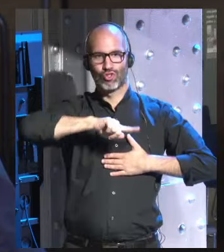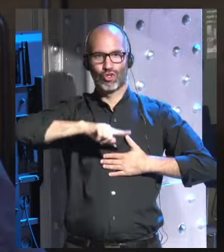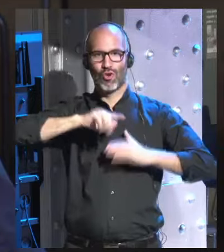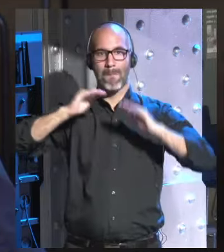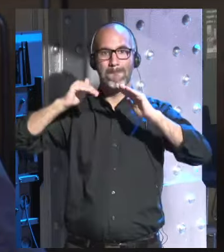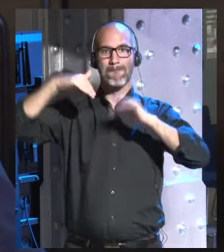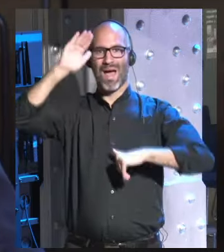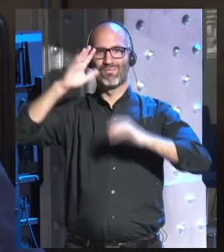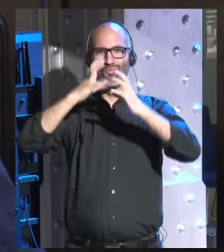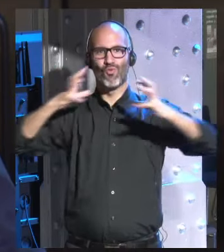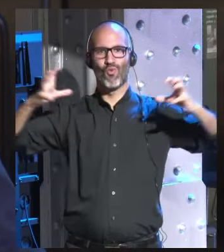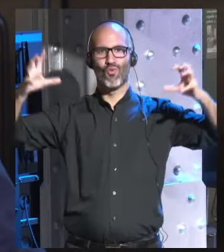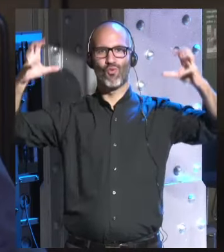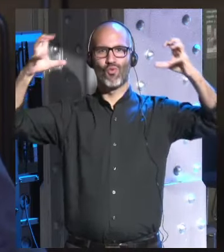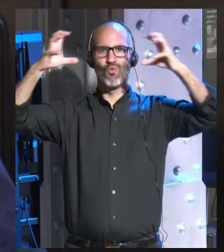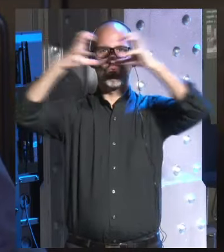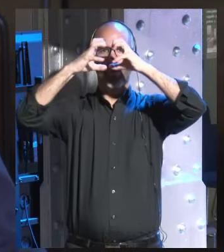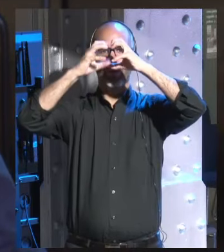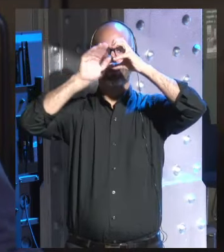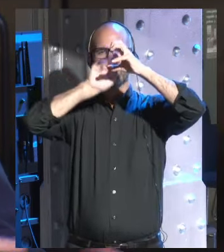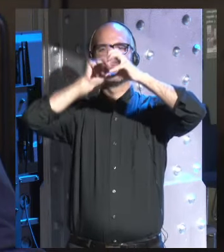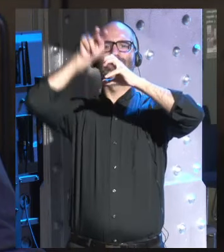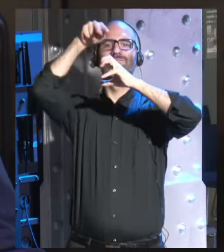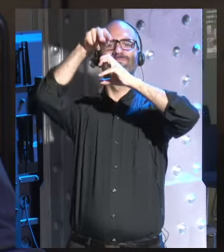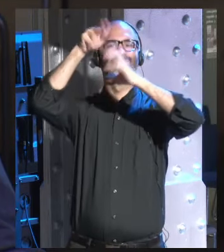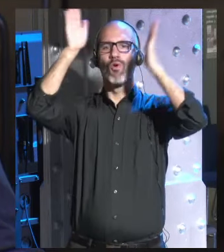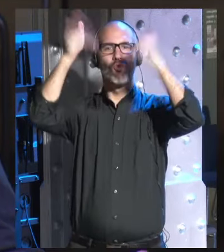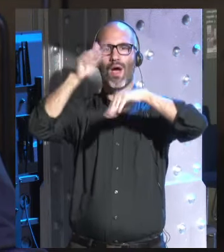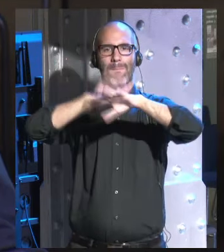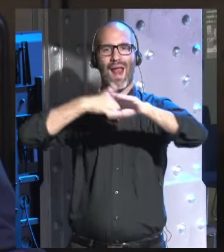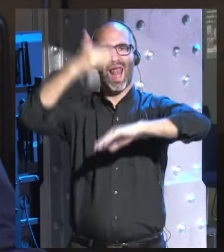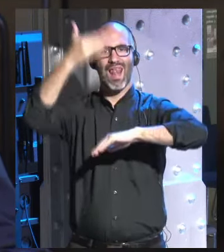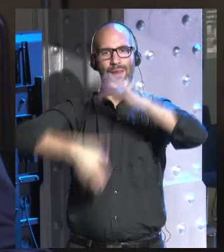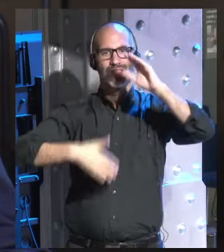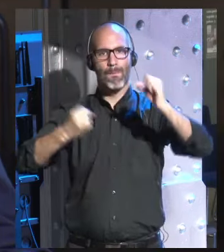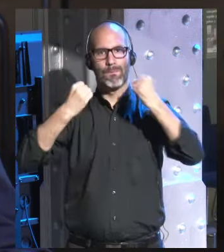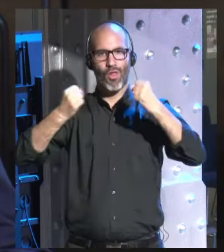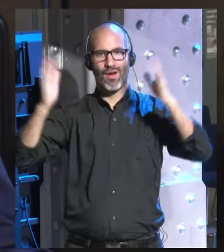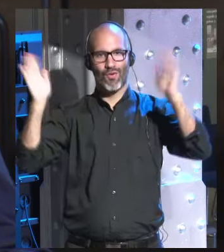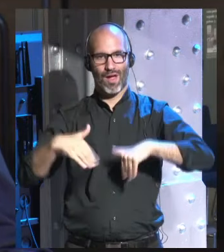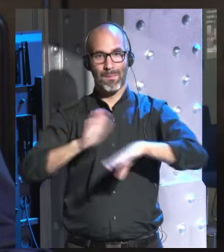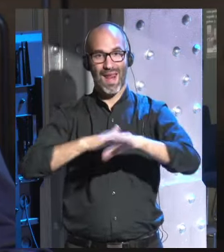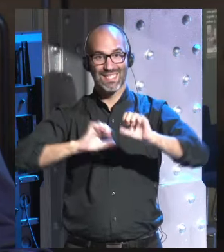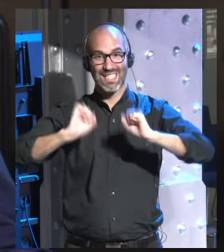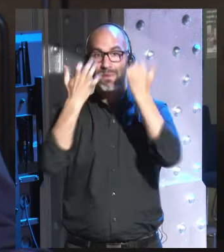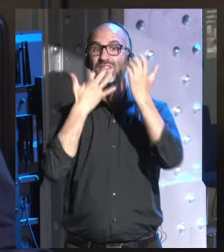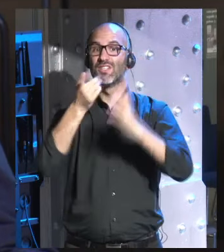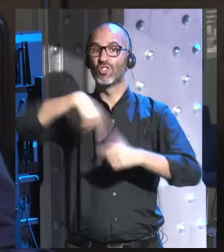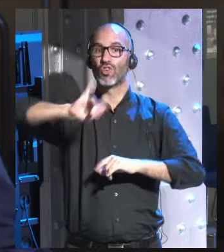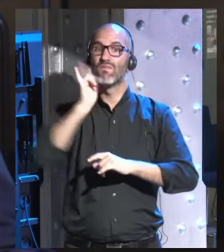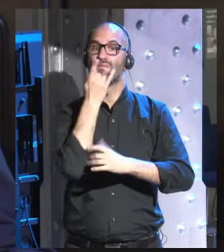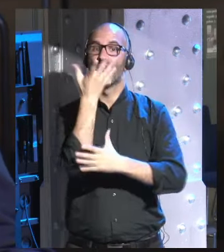encima de las nubes que esté ahí para limitar nuestro poder ni para salvarnos si cometemos un error